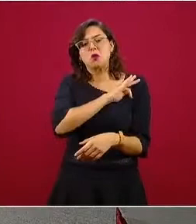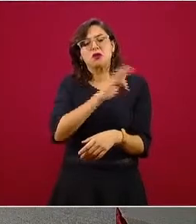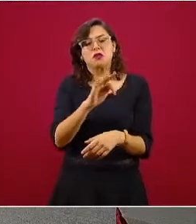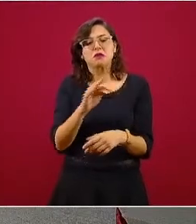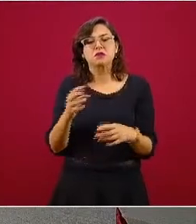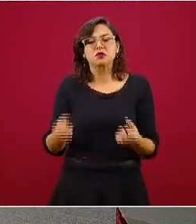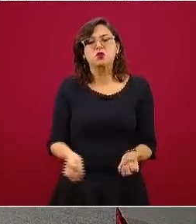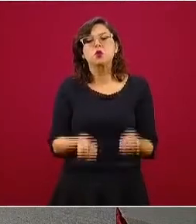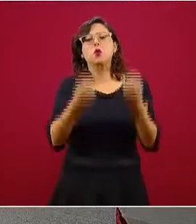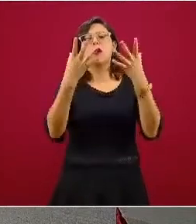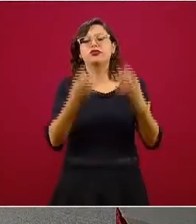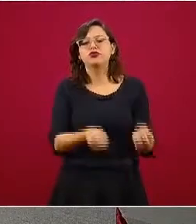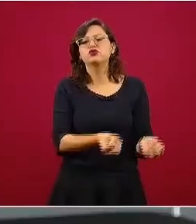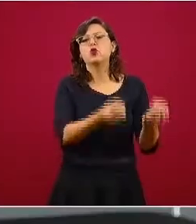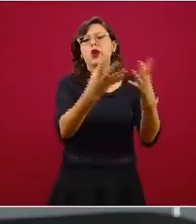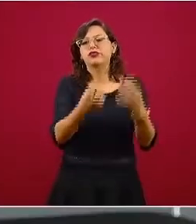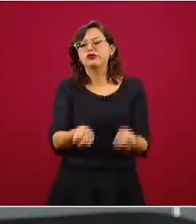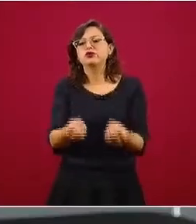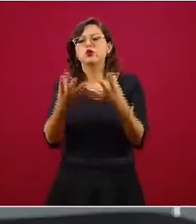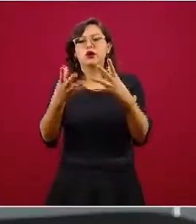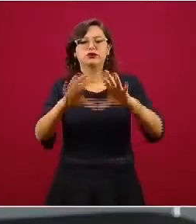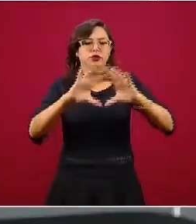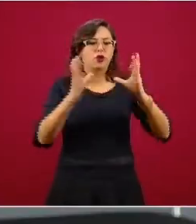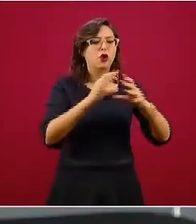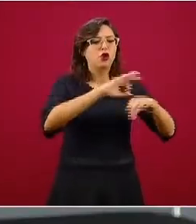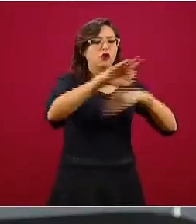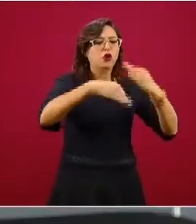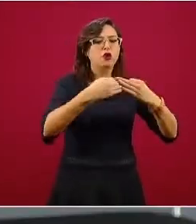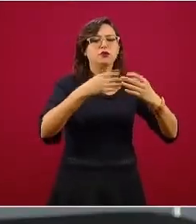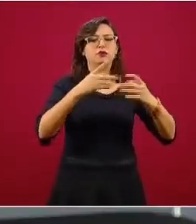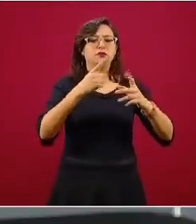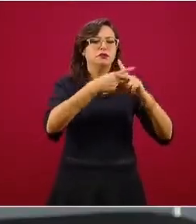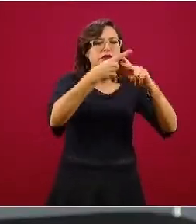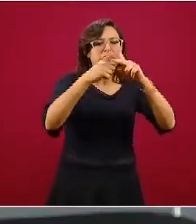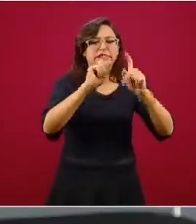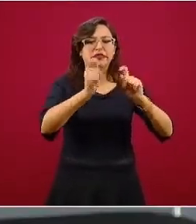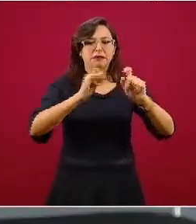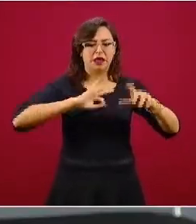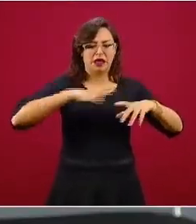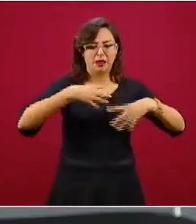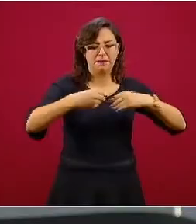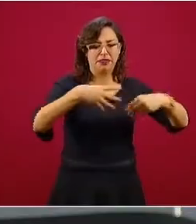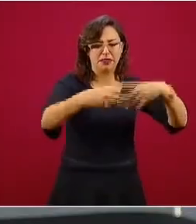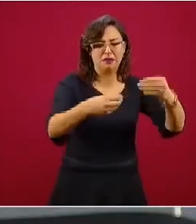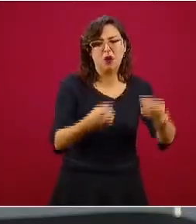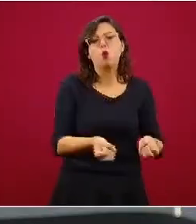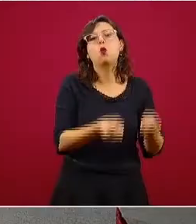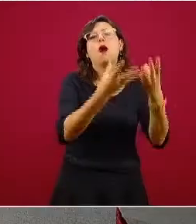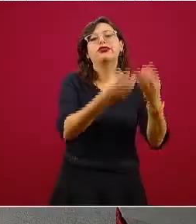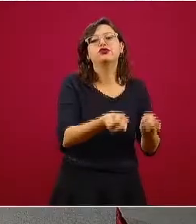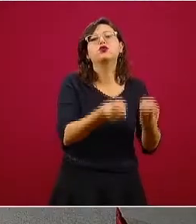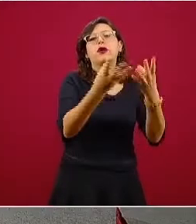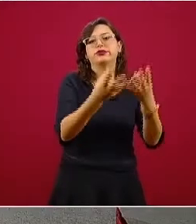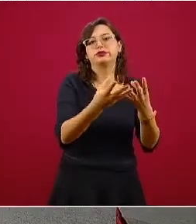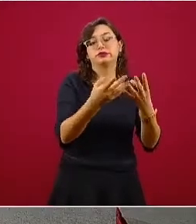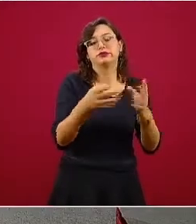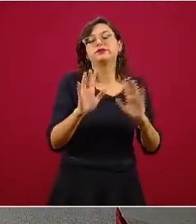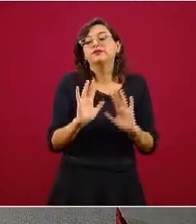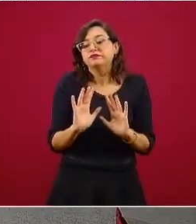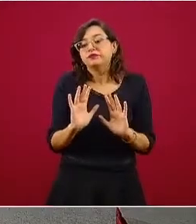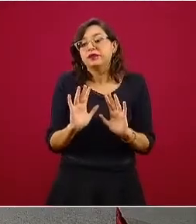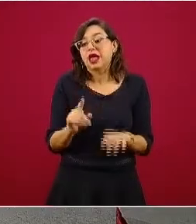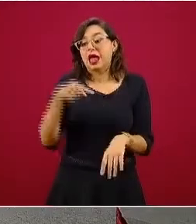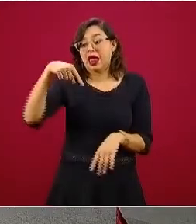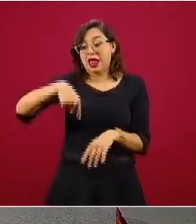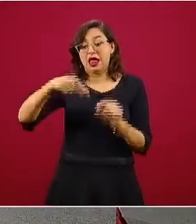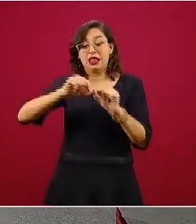cuantitativo sobre un fenómeno complejo como es esta epidemia. Entonces, en México, los casos graves, de